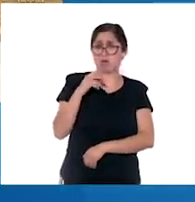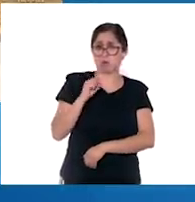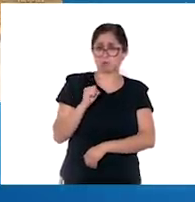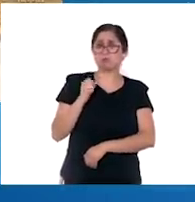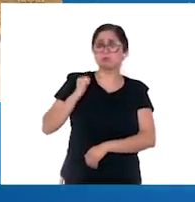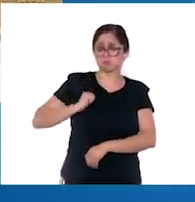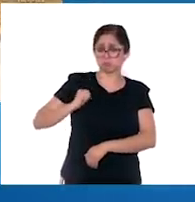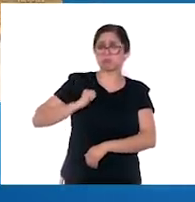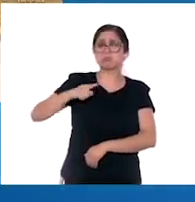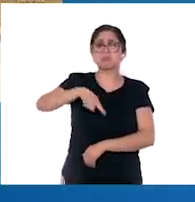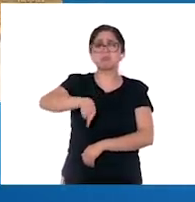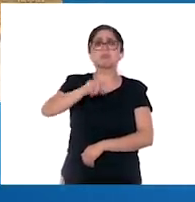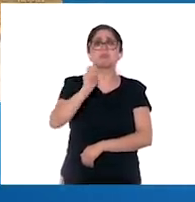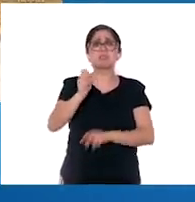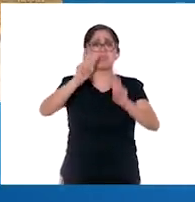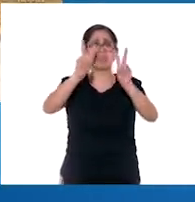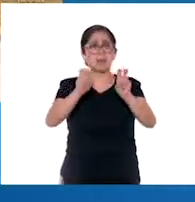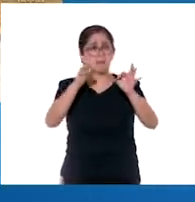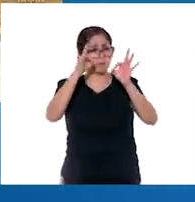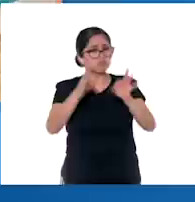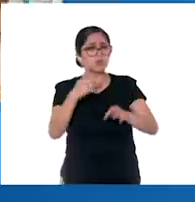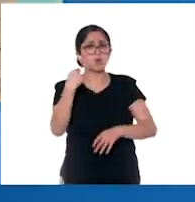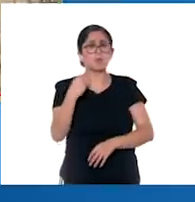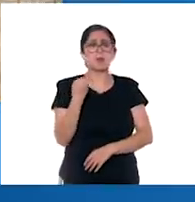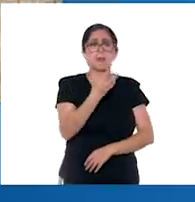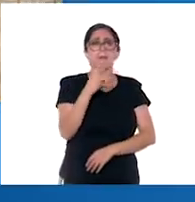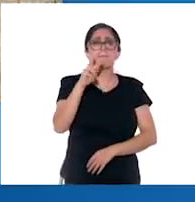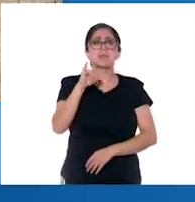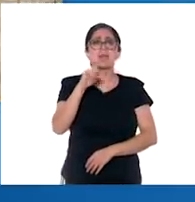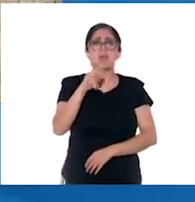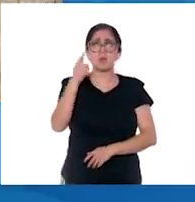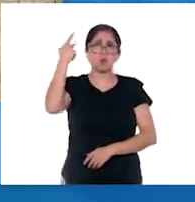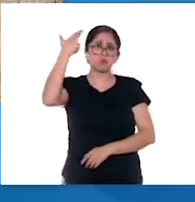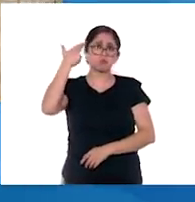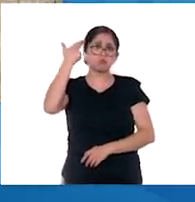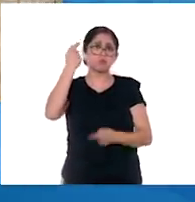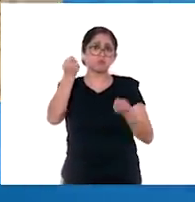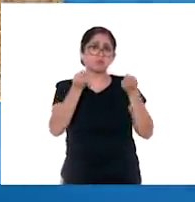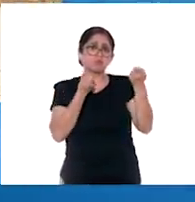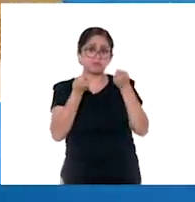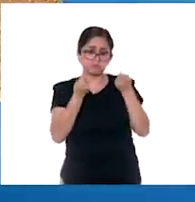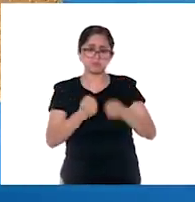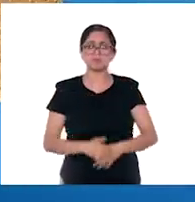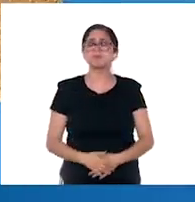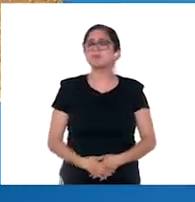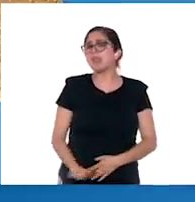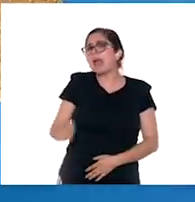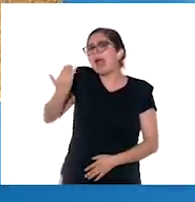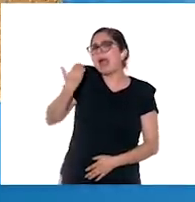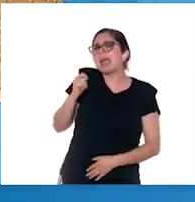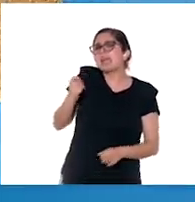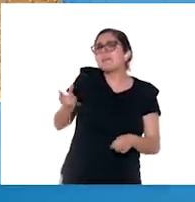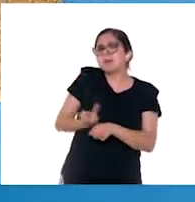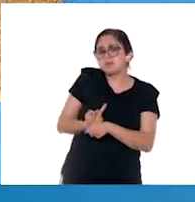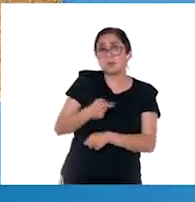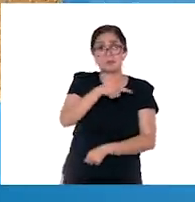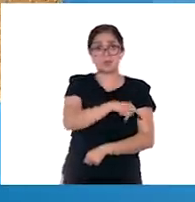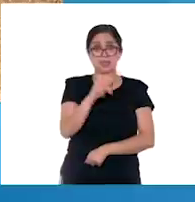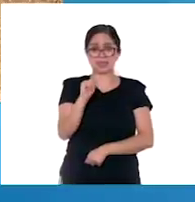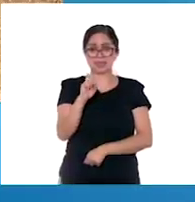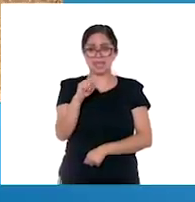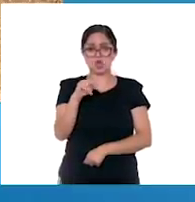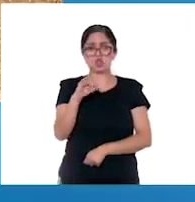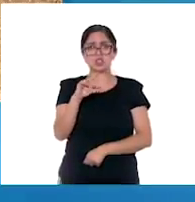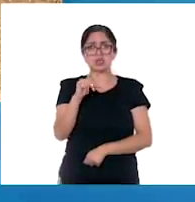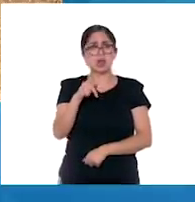virreinato. ¿Te imaginas todo lo que ocurrió en 300 años? Antecedentes La caída de México-Tenochtitlán marcó el